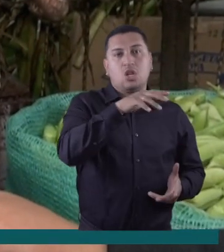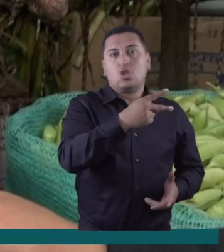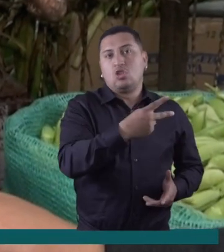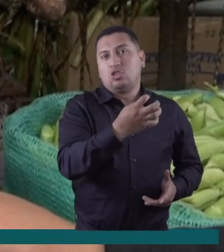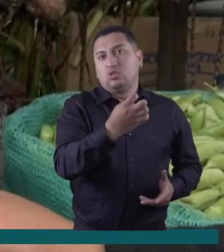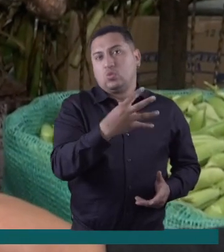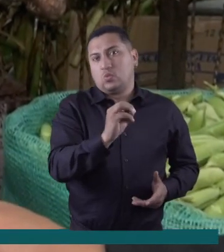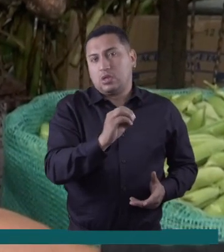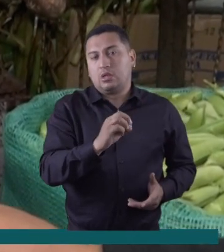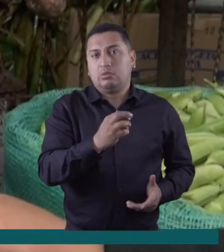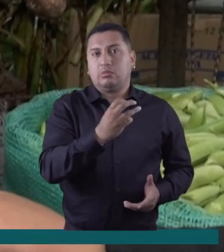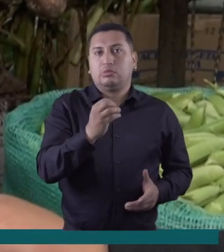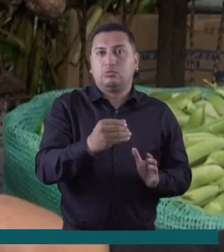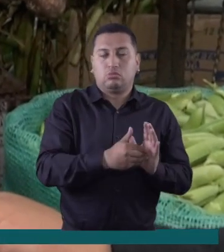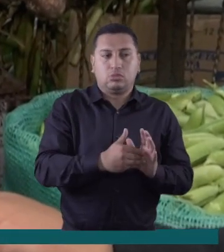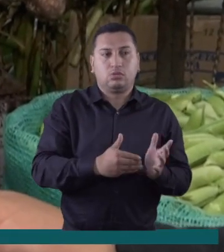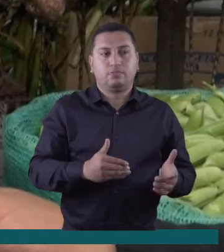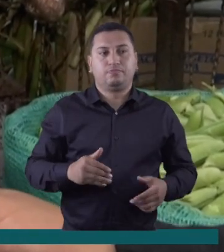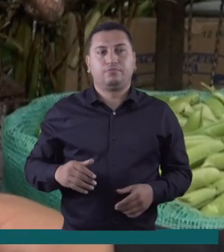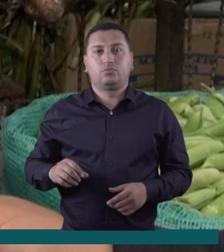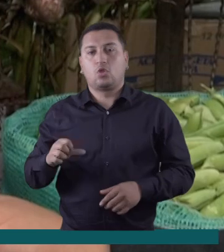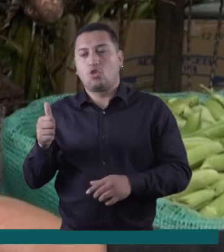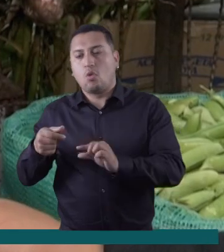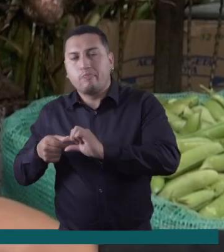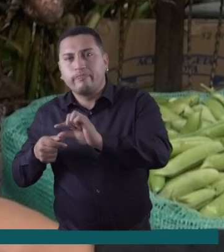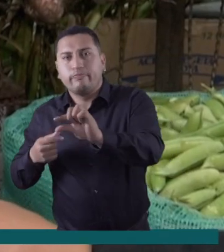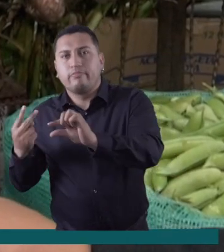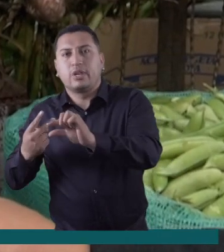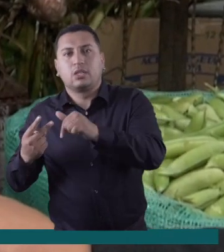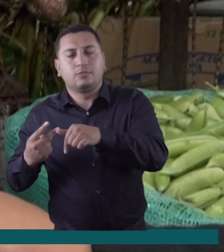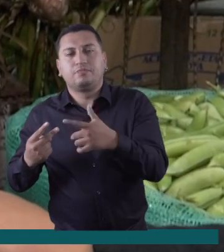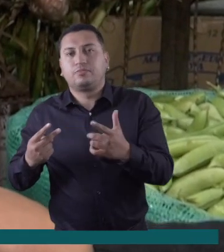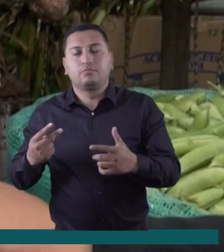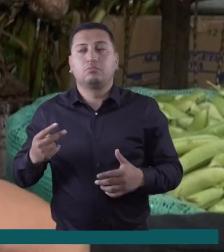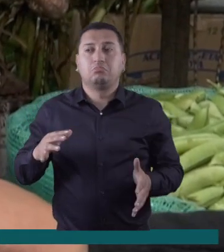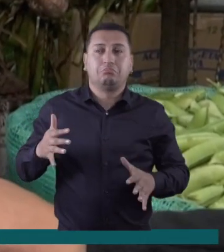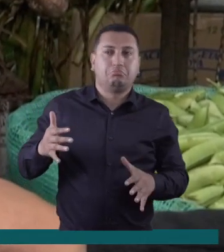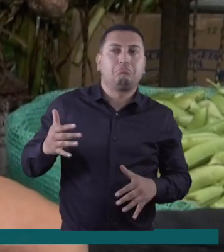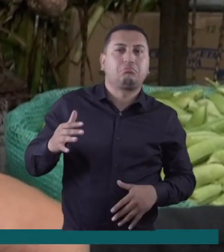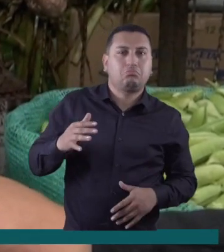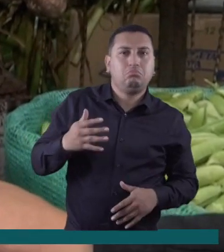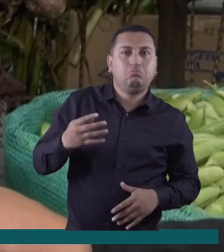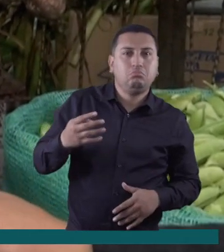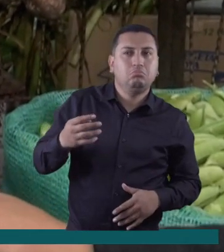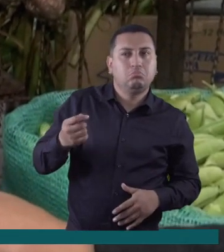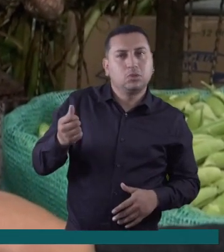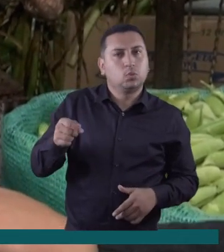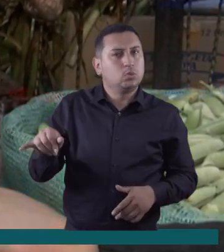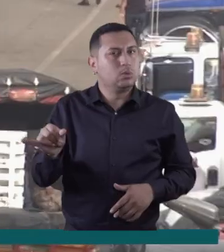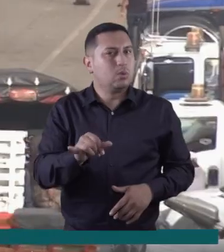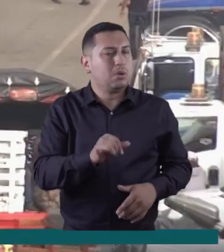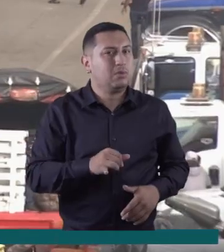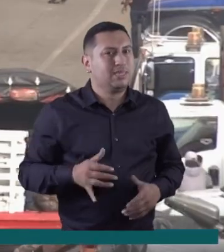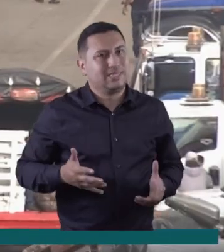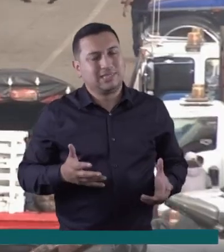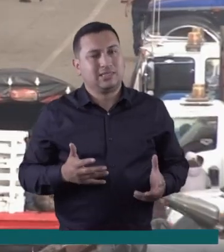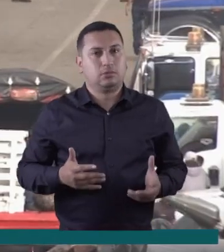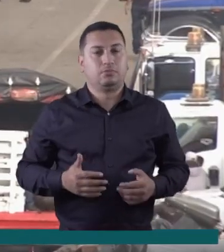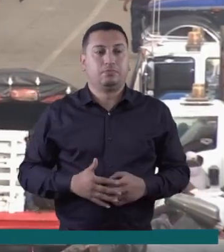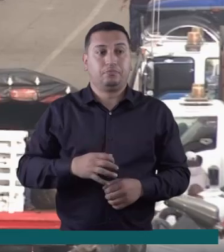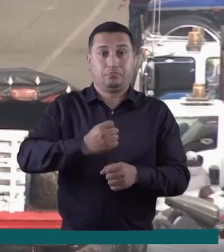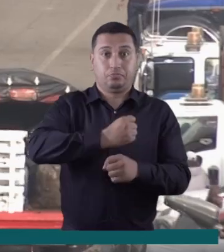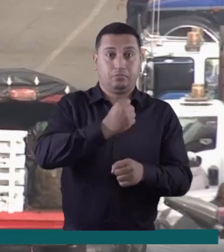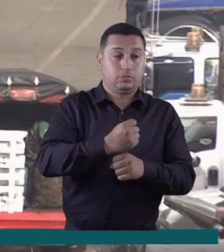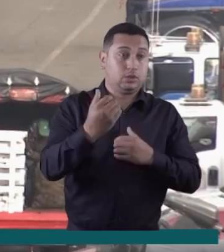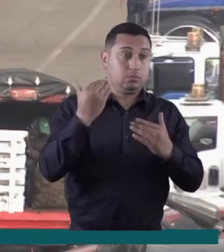250, 300 mil, un bulto de dichuela, también así más o menos por esos precios. El trabajo de los